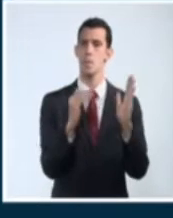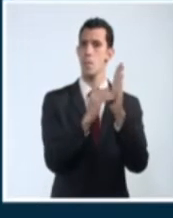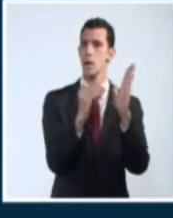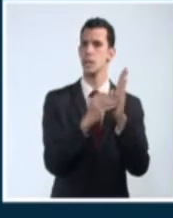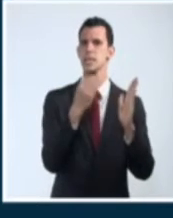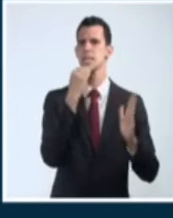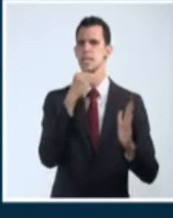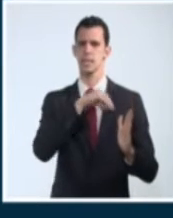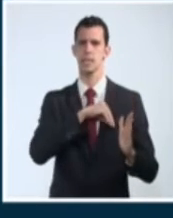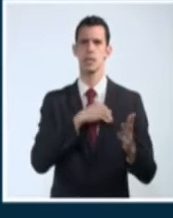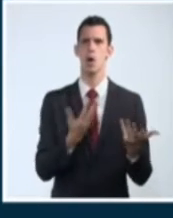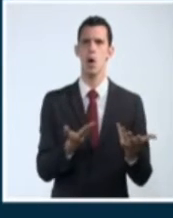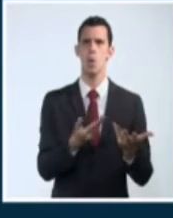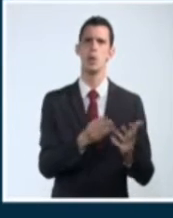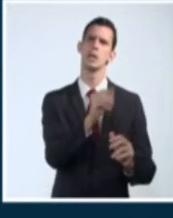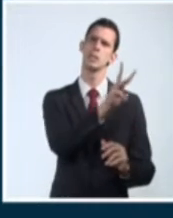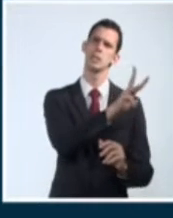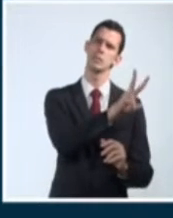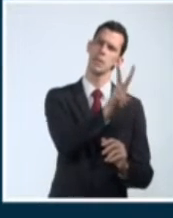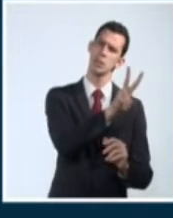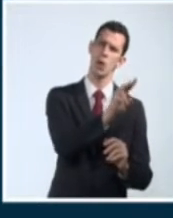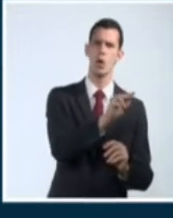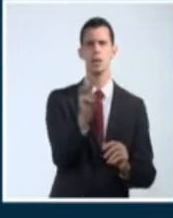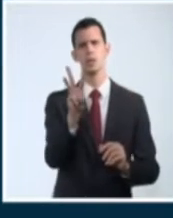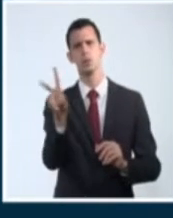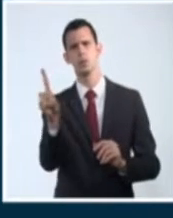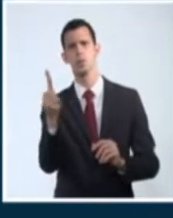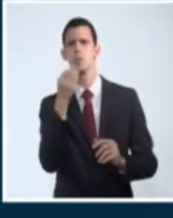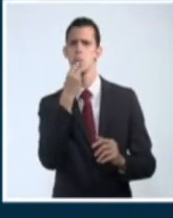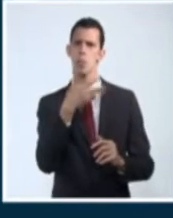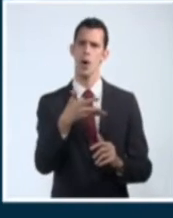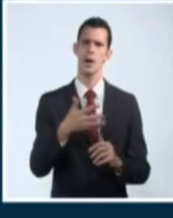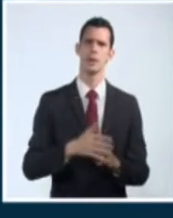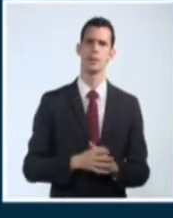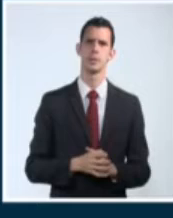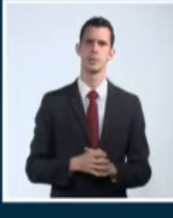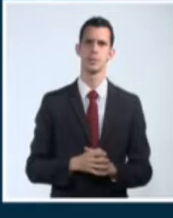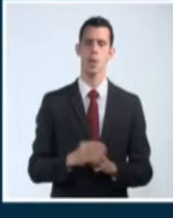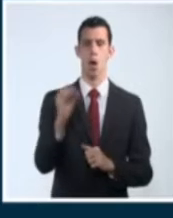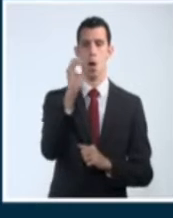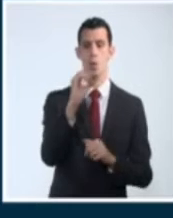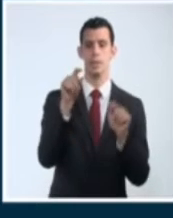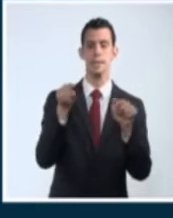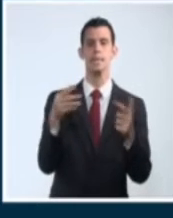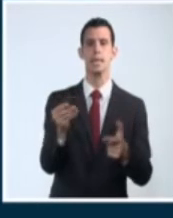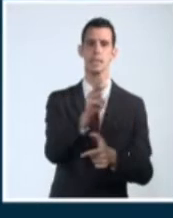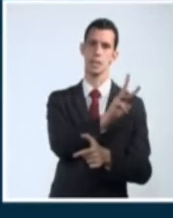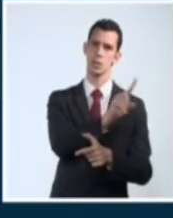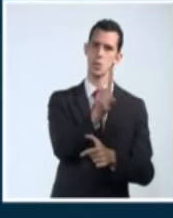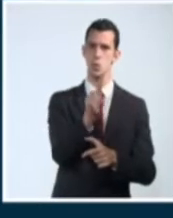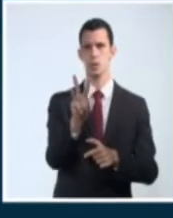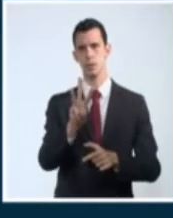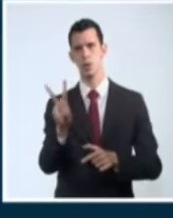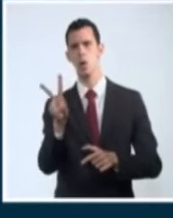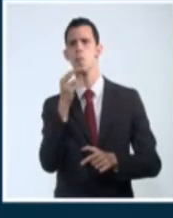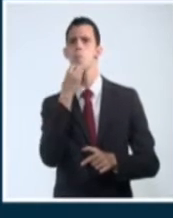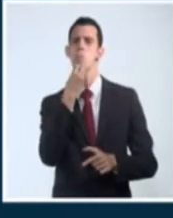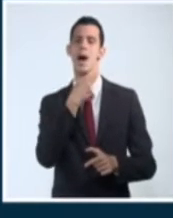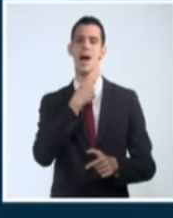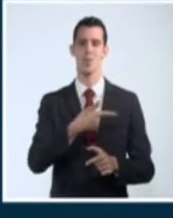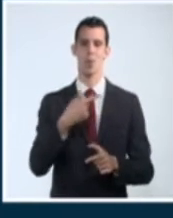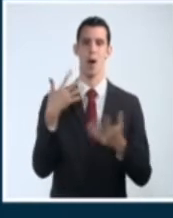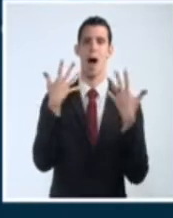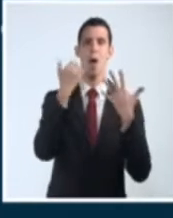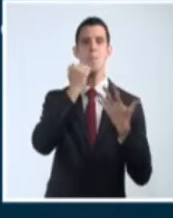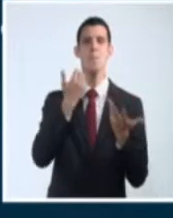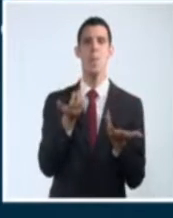en el occidente, valores similares en la región central del país pero superiores hacia el oriente donde estarán entre 31 y 32 grados, incluso pudiera haber algún valor superior hacia el